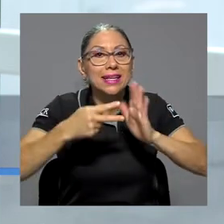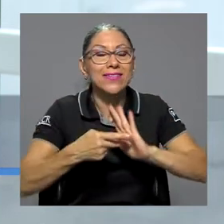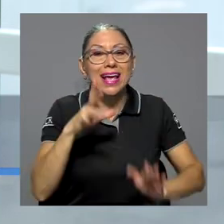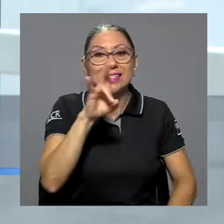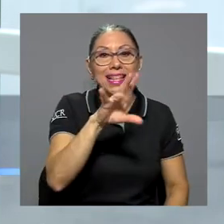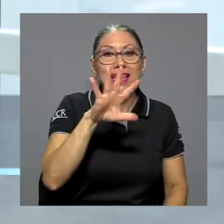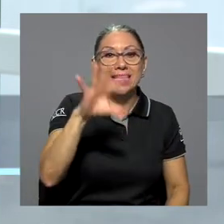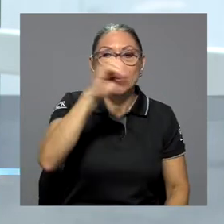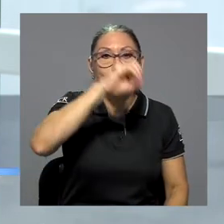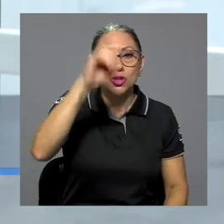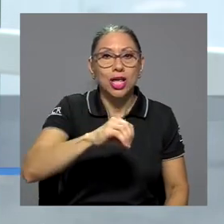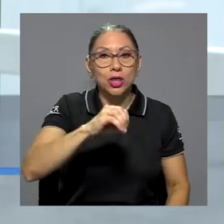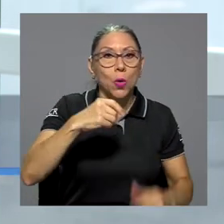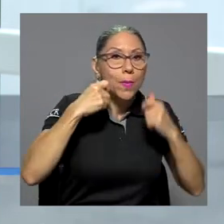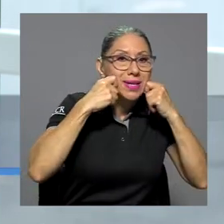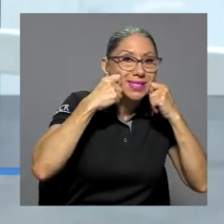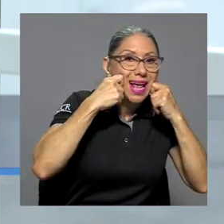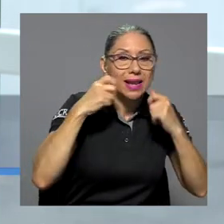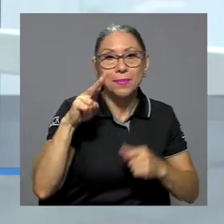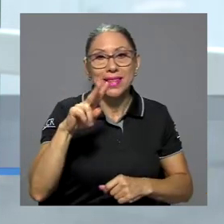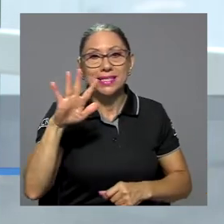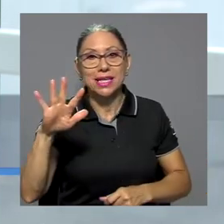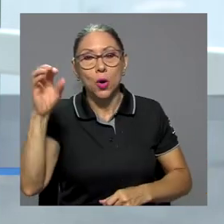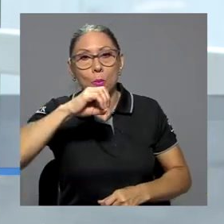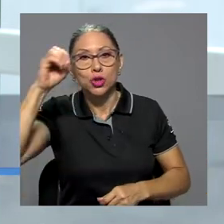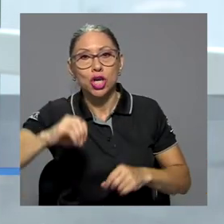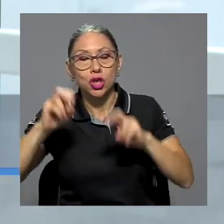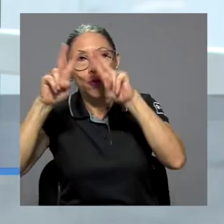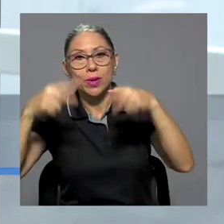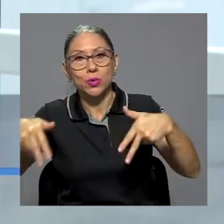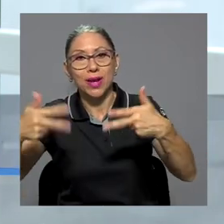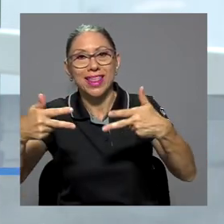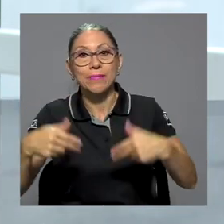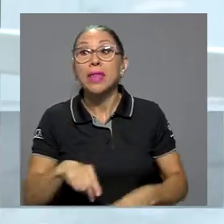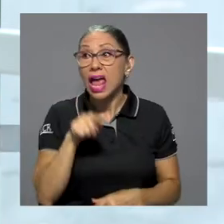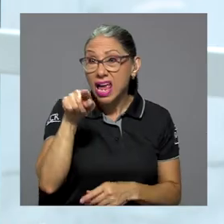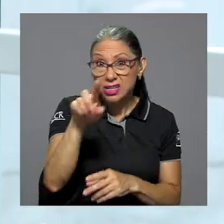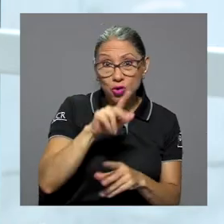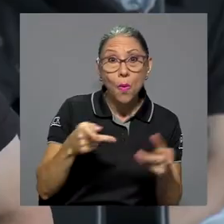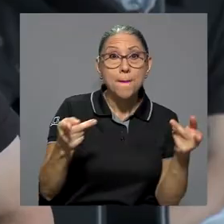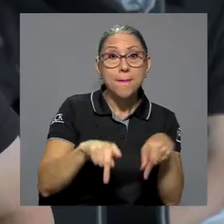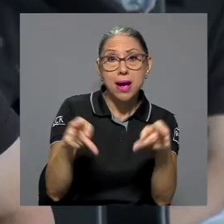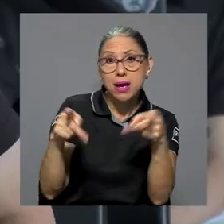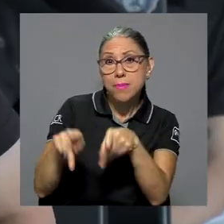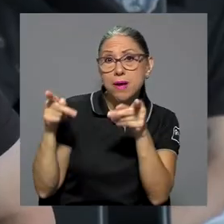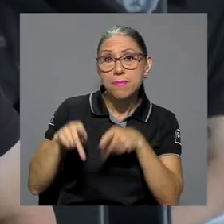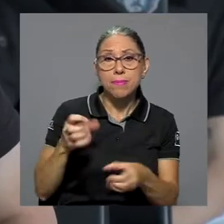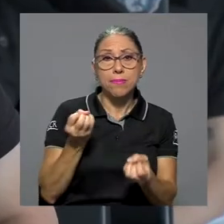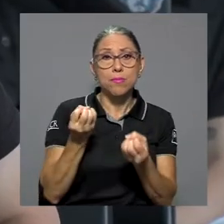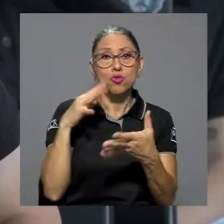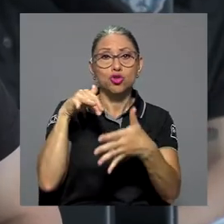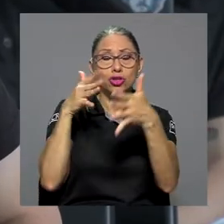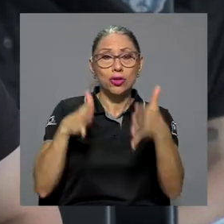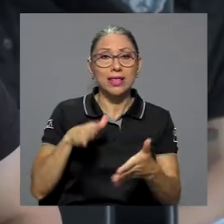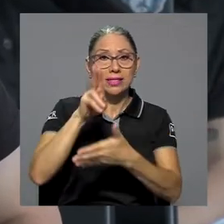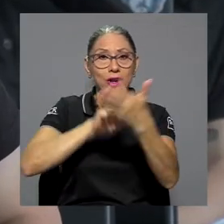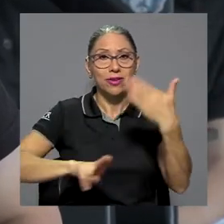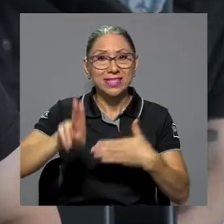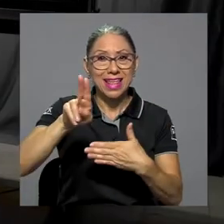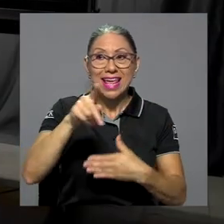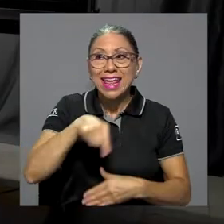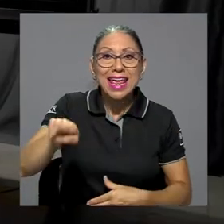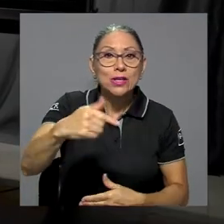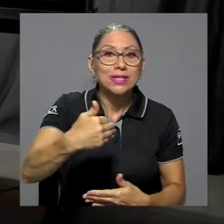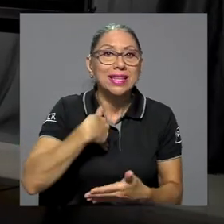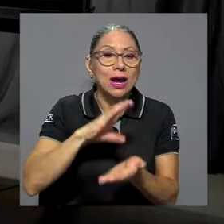% presenciales y un 25% en la virtualidad. Este es el caso de muchos estudiantes de la universidad que